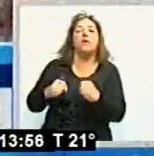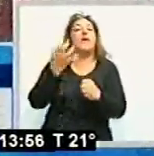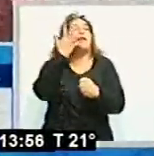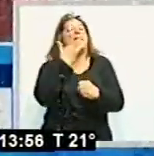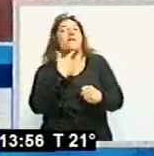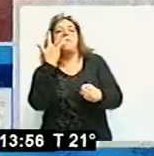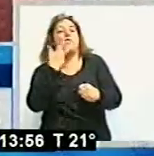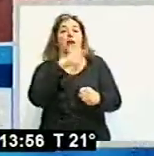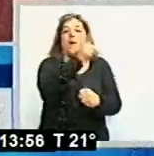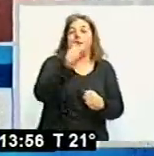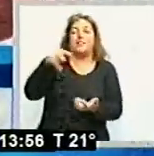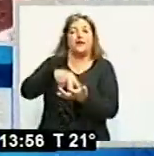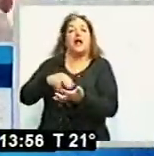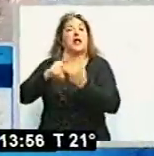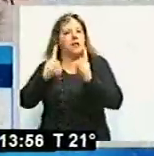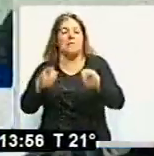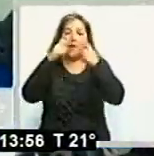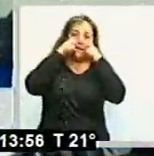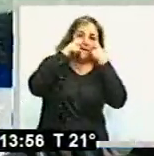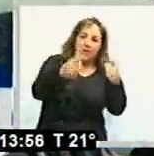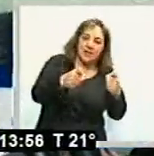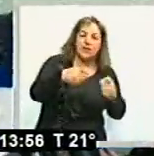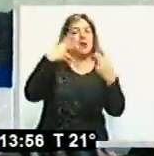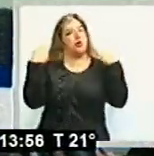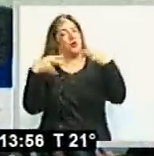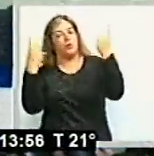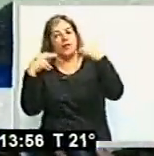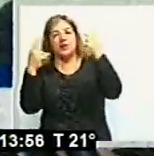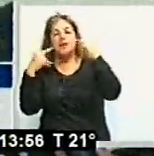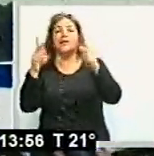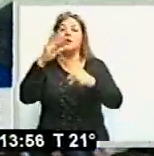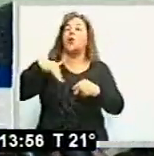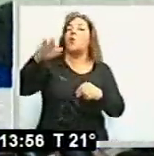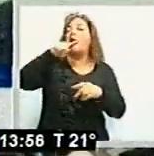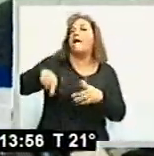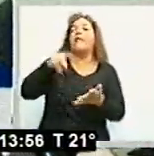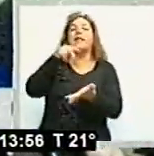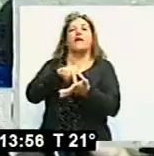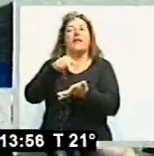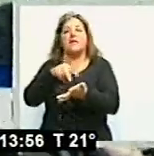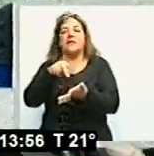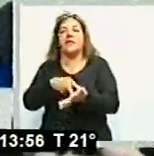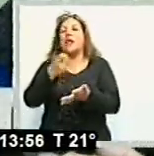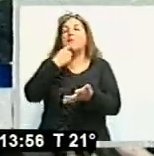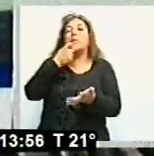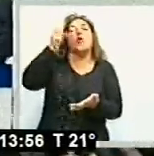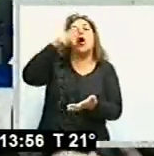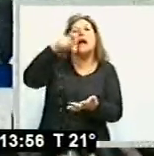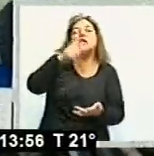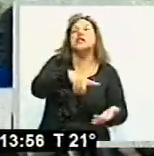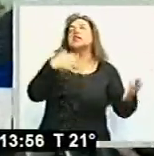aquellos turistas que nos visitaban. Muy buenos términos de ocupación también en lo que han sido las principales localidades turísticas de nuestra Salta. Me refiero a Cachi, me refiero a